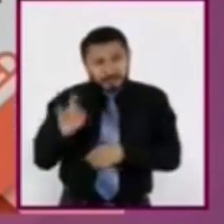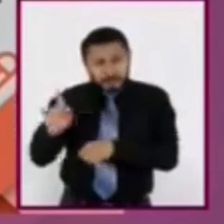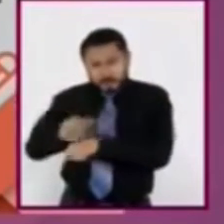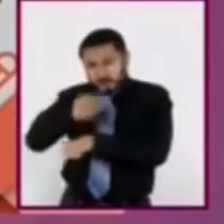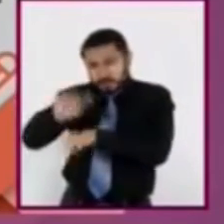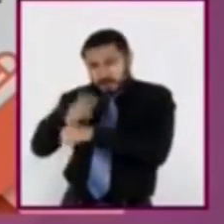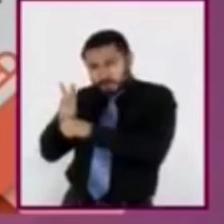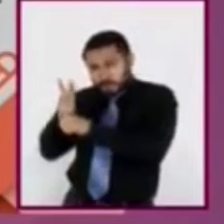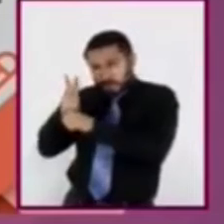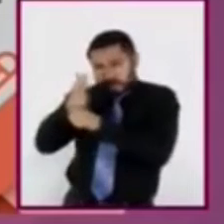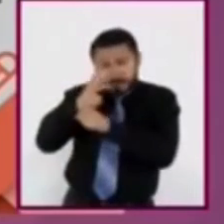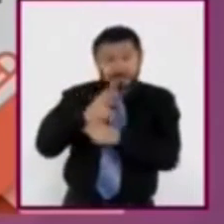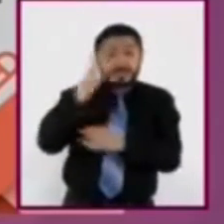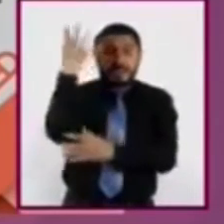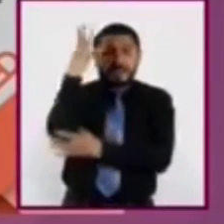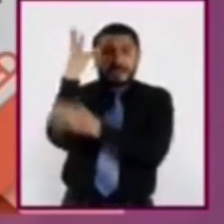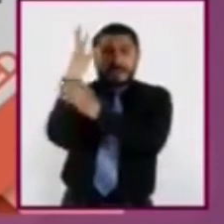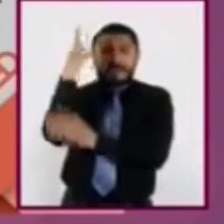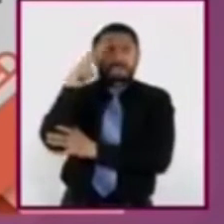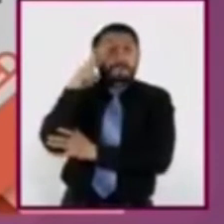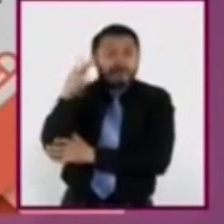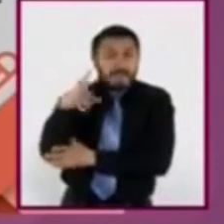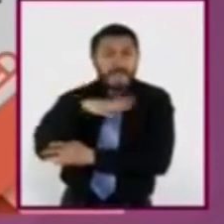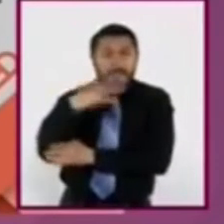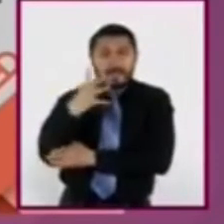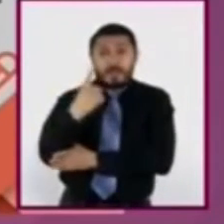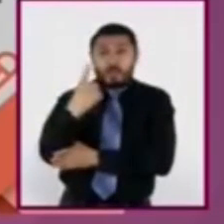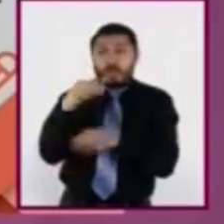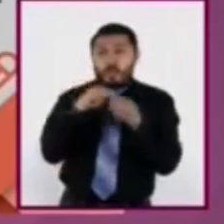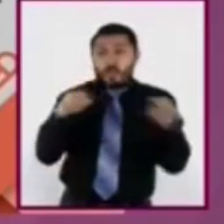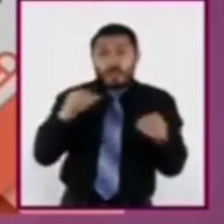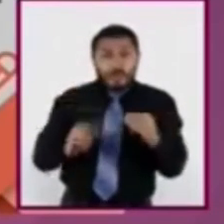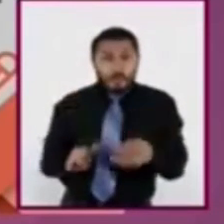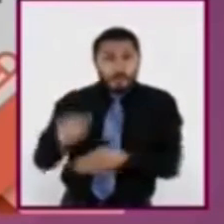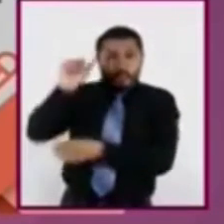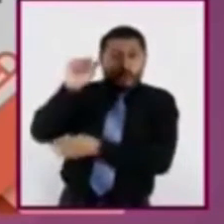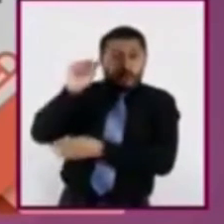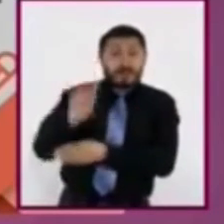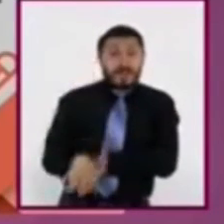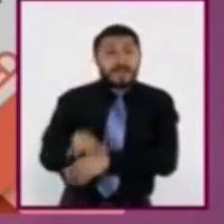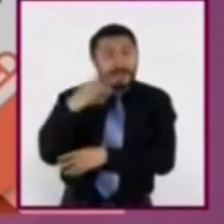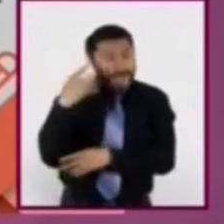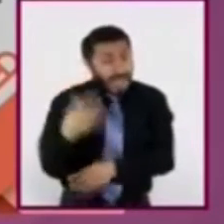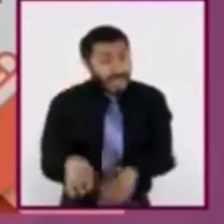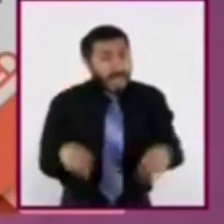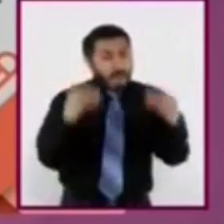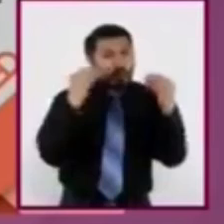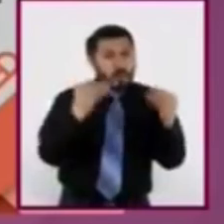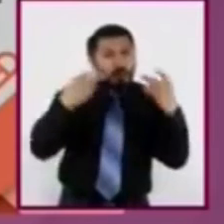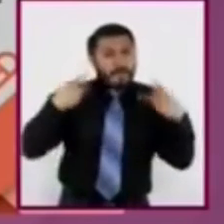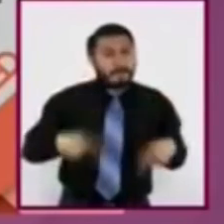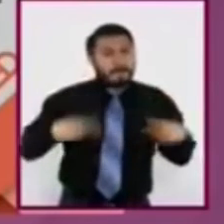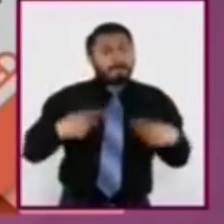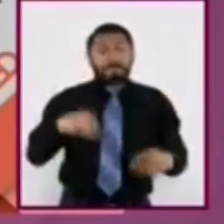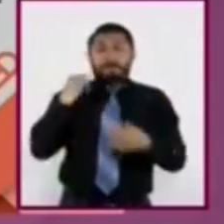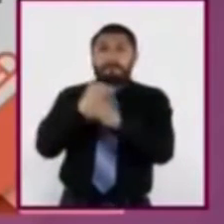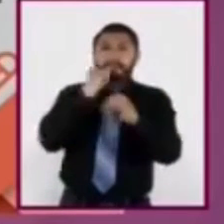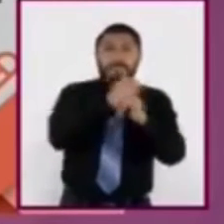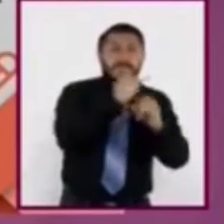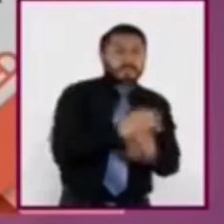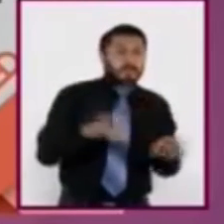que observa en el video es de aproximadamente un metro de altura y ha llevado a que varios usuarios de las redes sociales